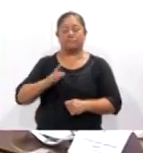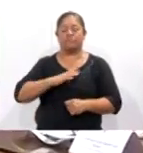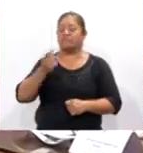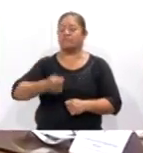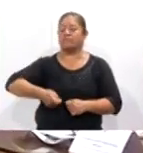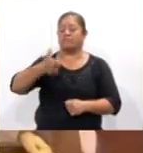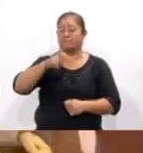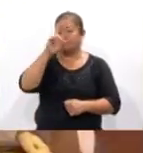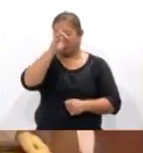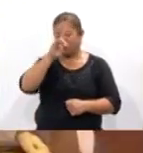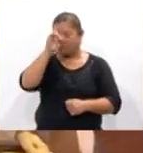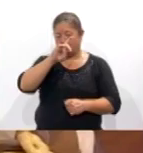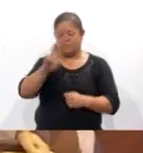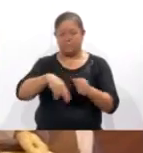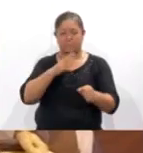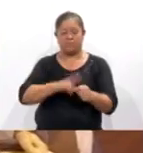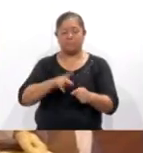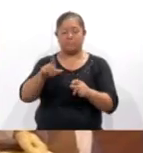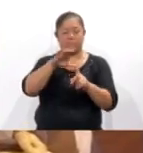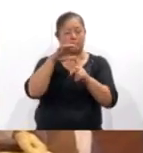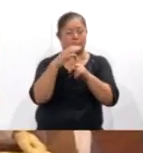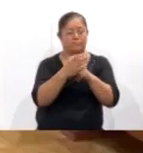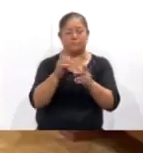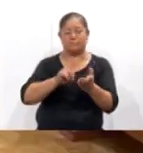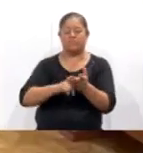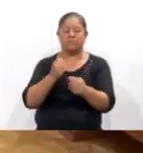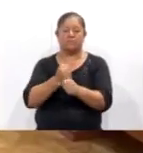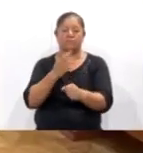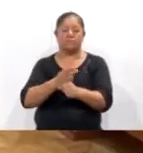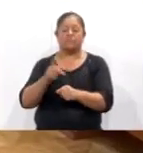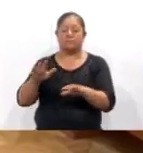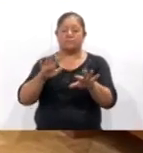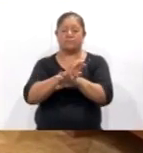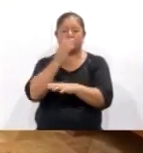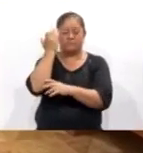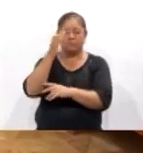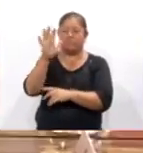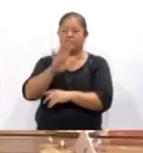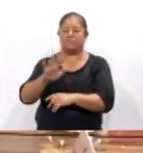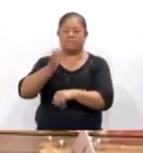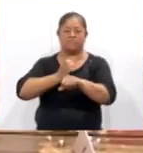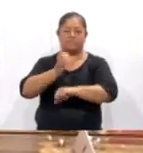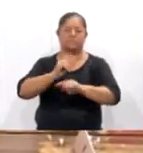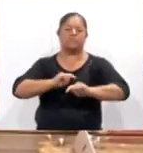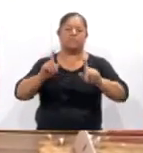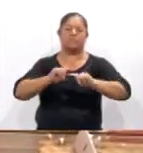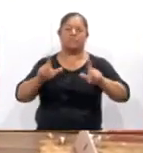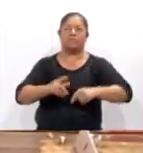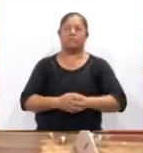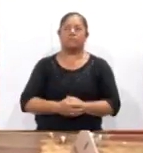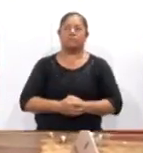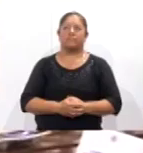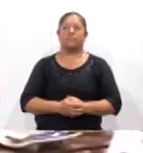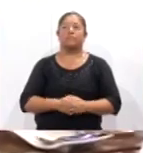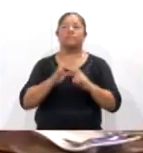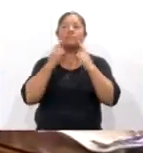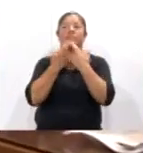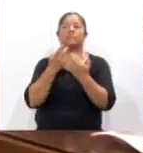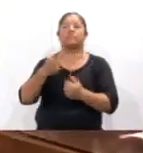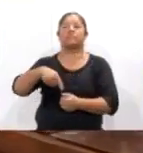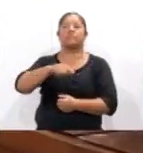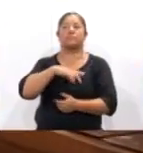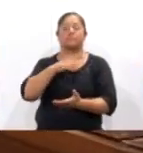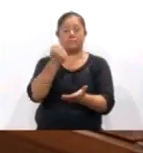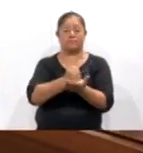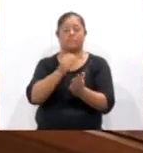primera sesión ordinaria de la Comisión Intersecretarial de Cambio Climático del Estado de Tlaxcala. Durante la reunión aprobaron el